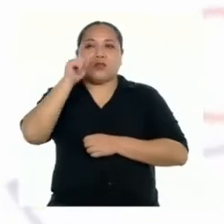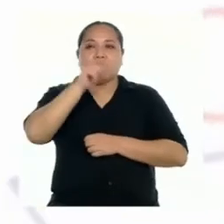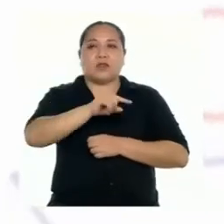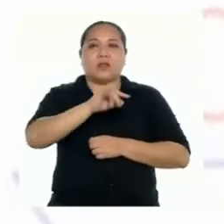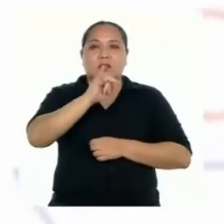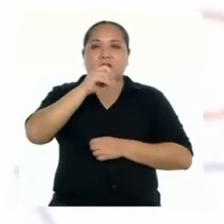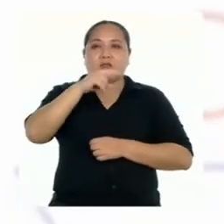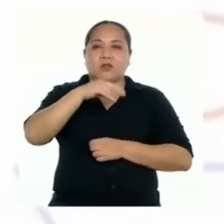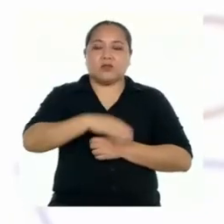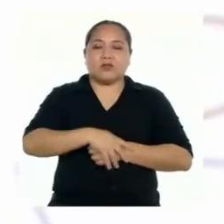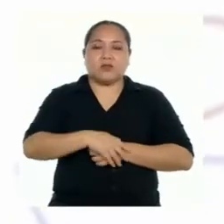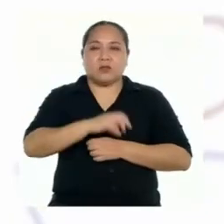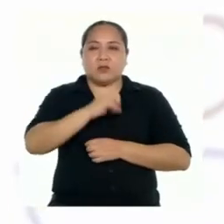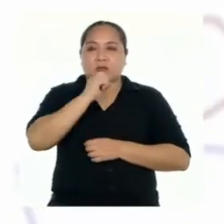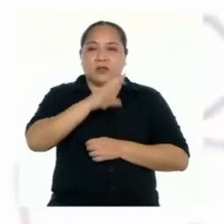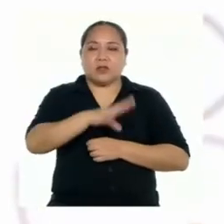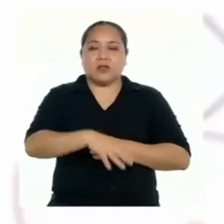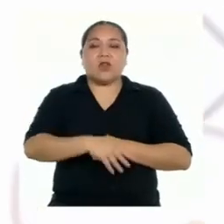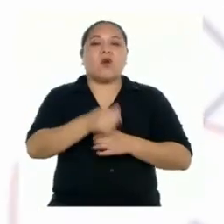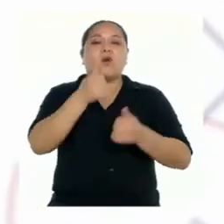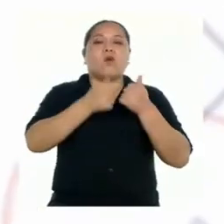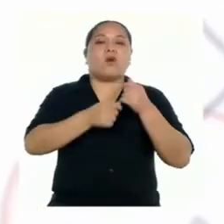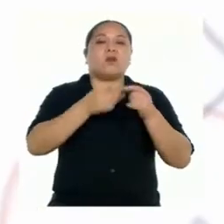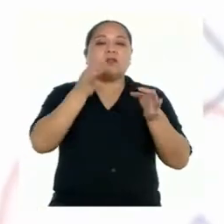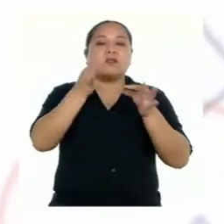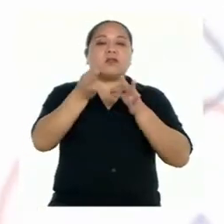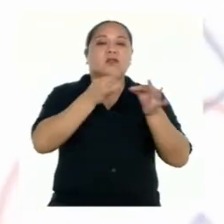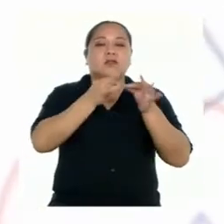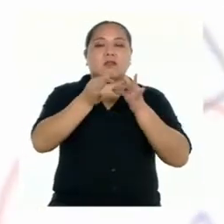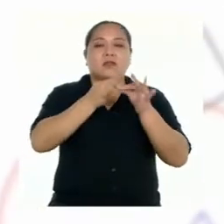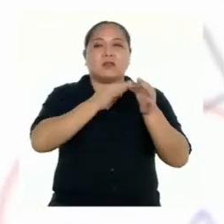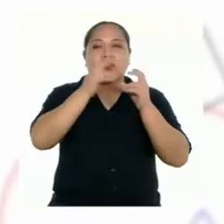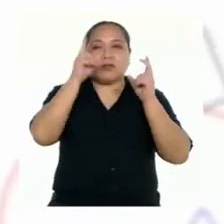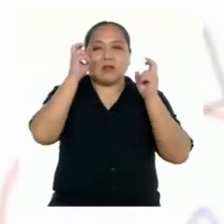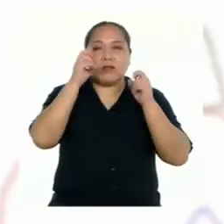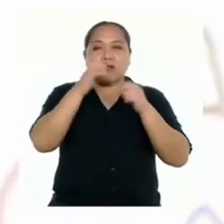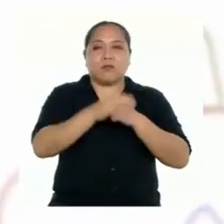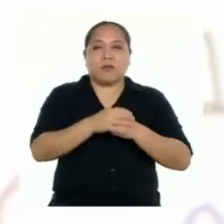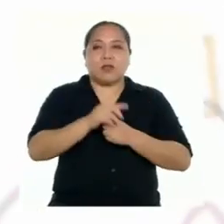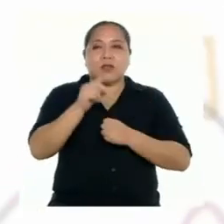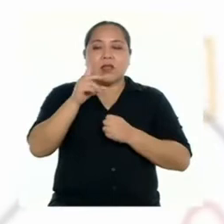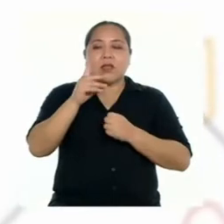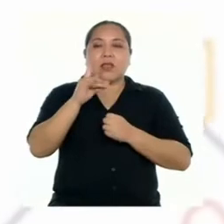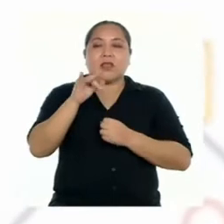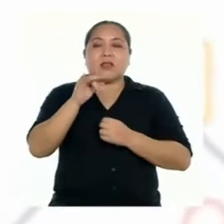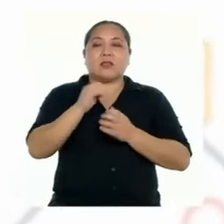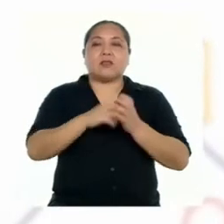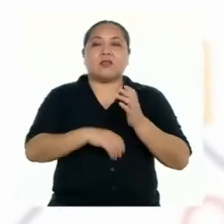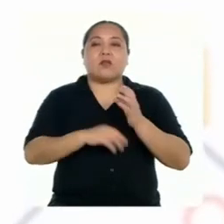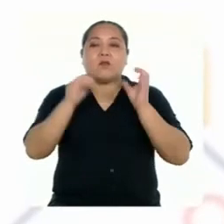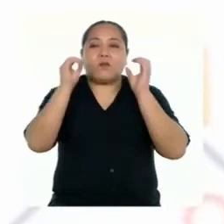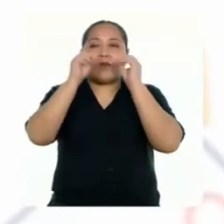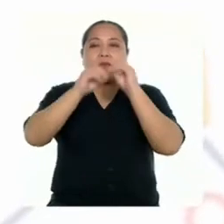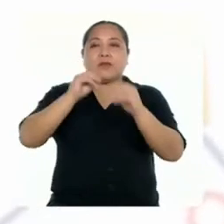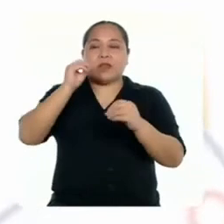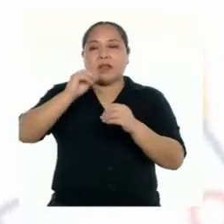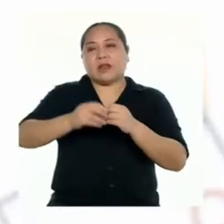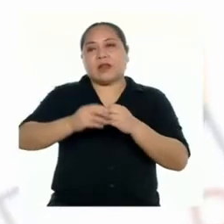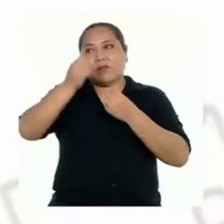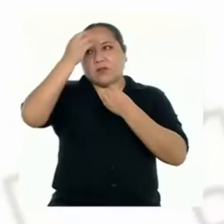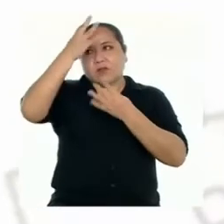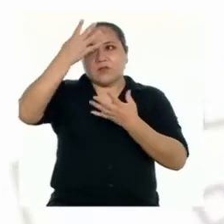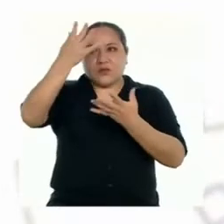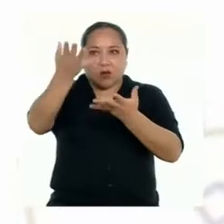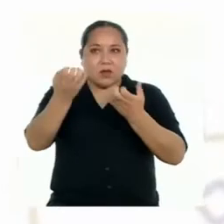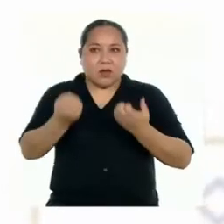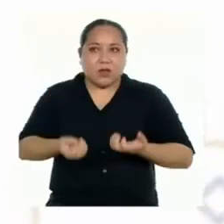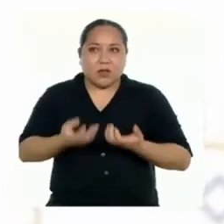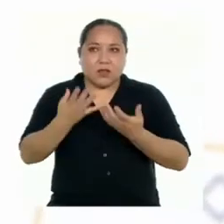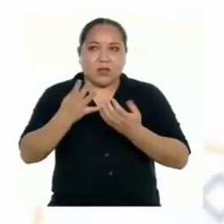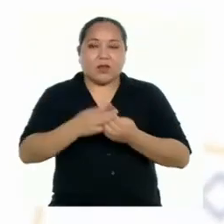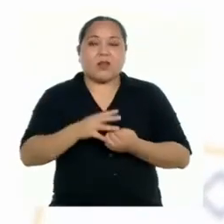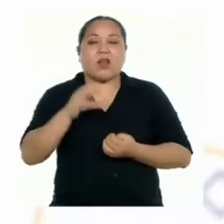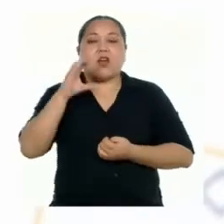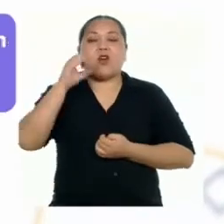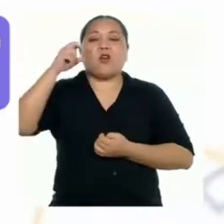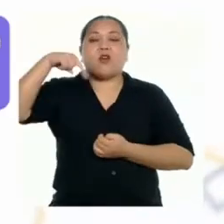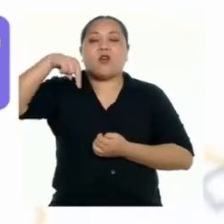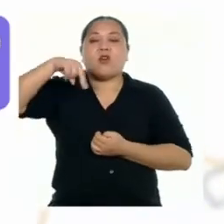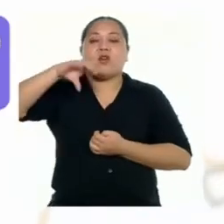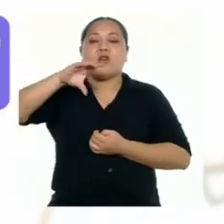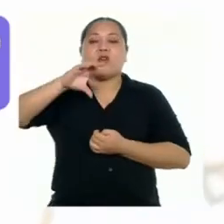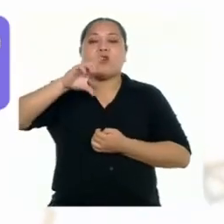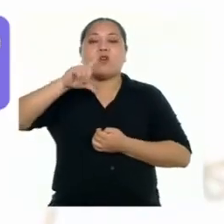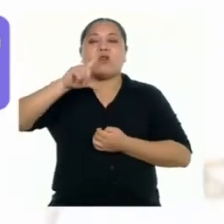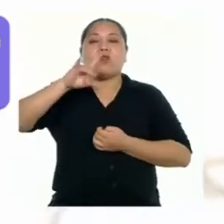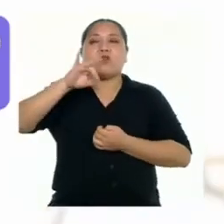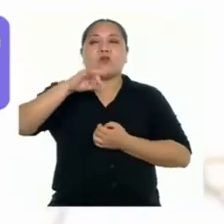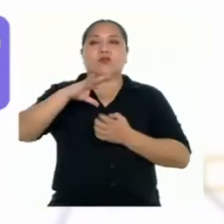debe señalar el tema que se tratará. En el desarrollo se tiene que presentar la información que se quiere transmitir. Y en la conclusión se